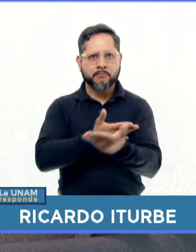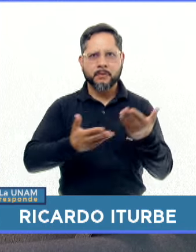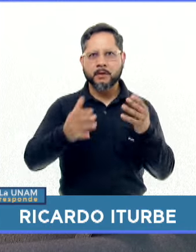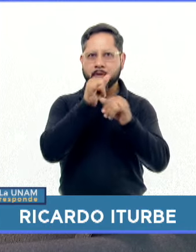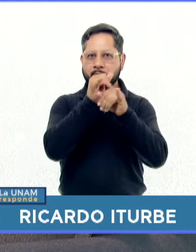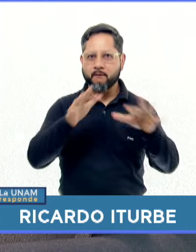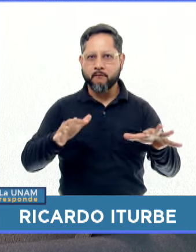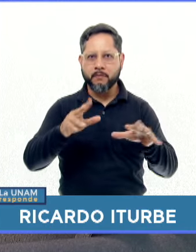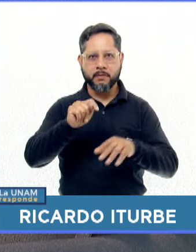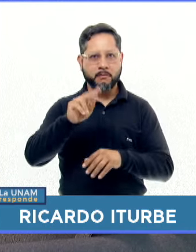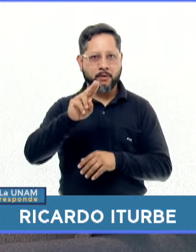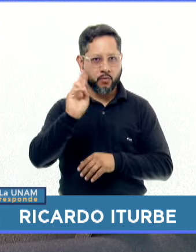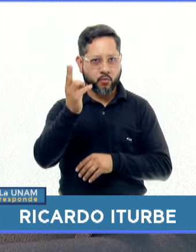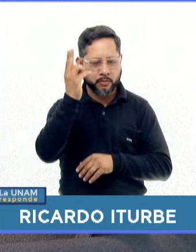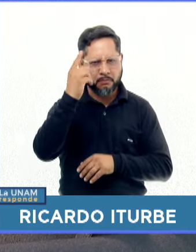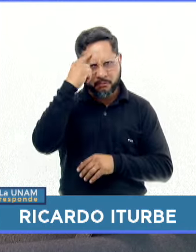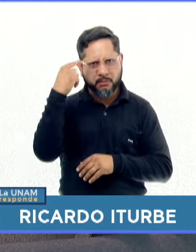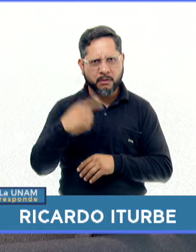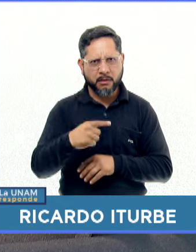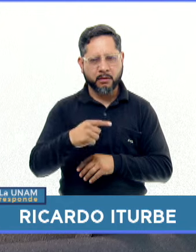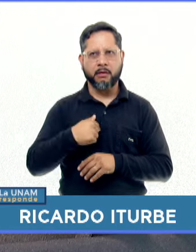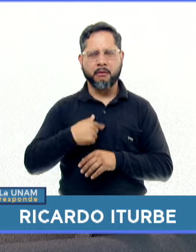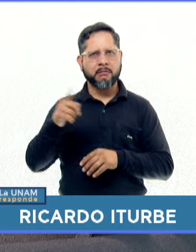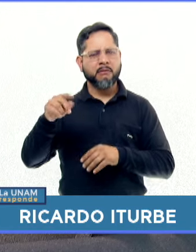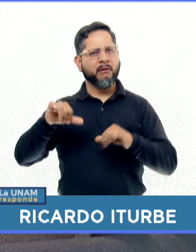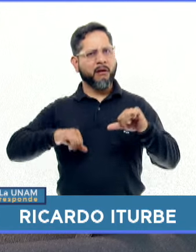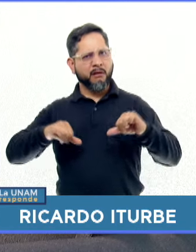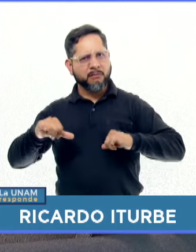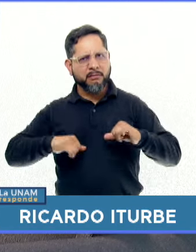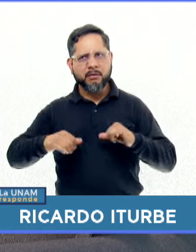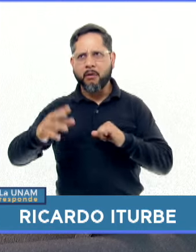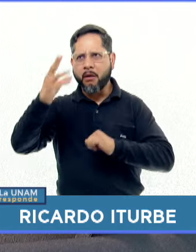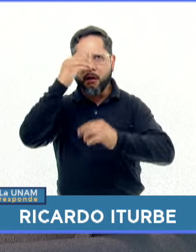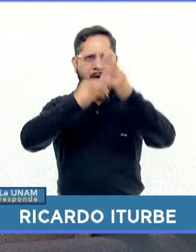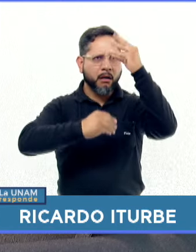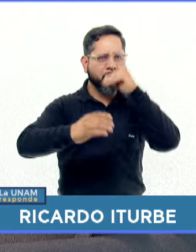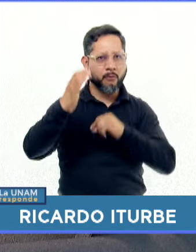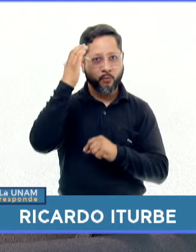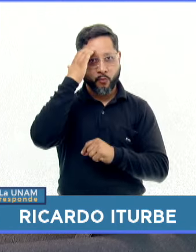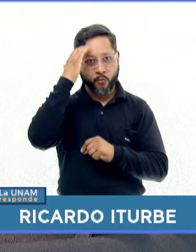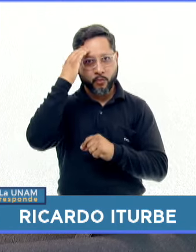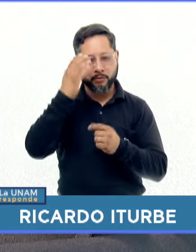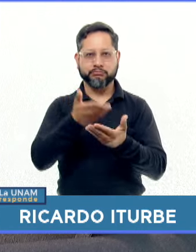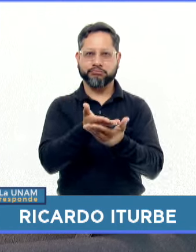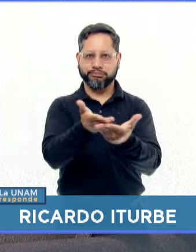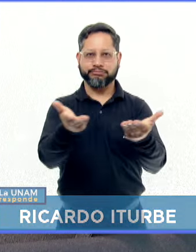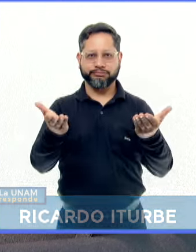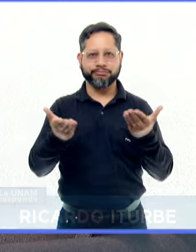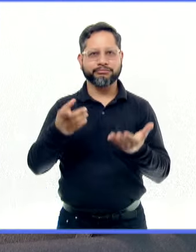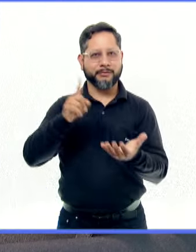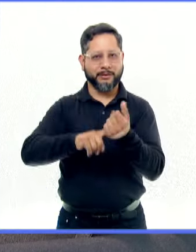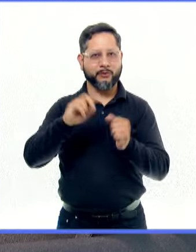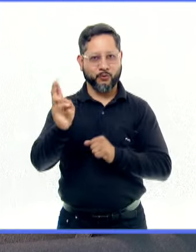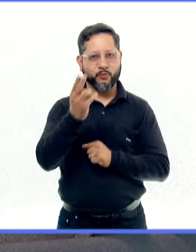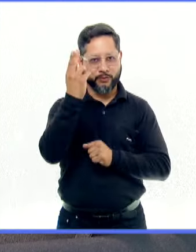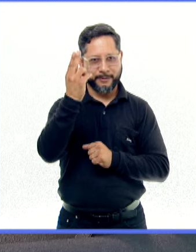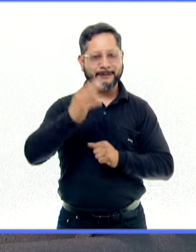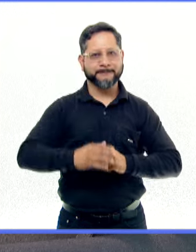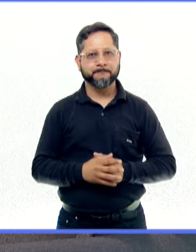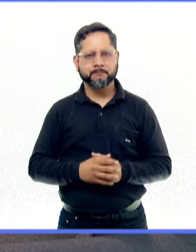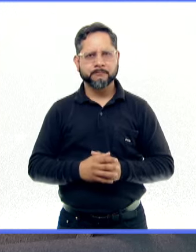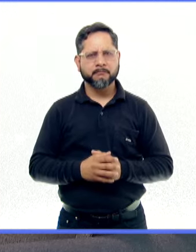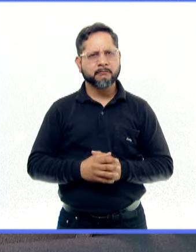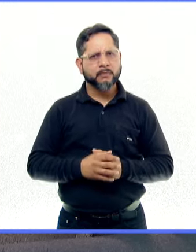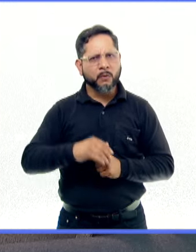que busca hacer eco de todas esas actividades y el conocimiento que se genera al interior de nuestra Universidad Nacional Autónoma de México.